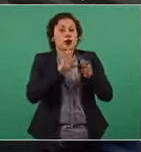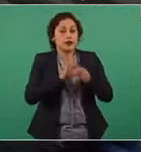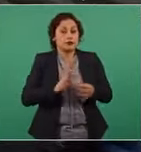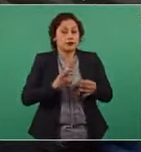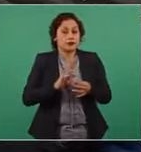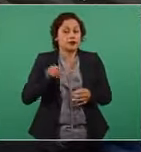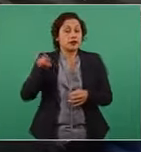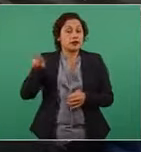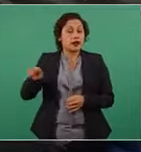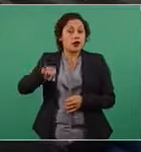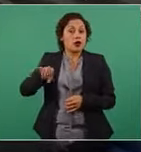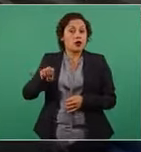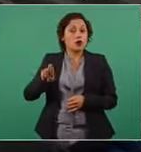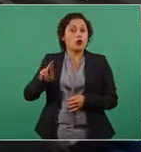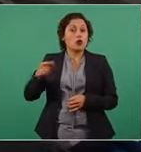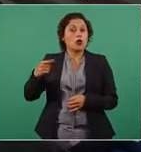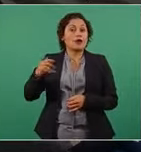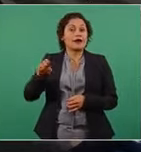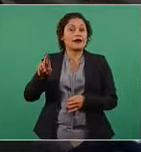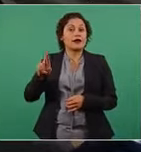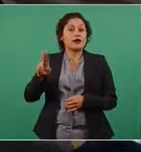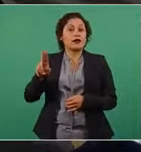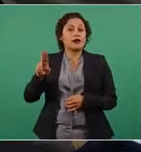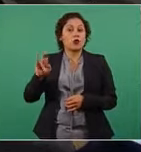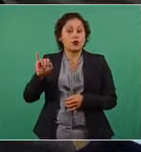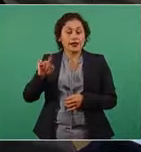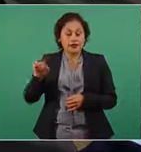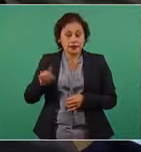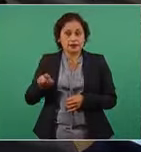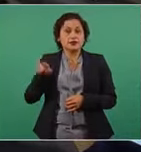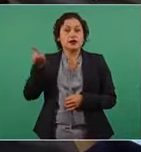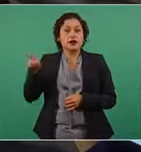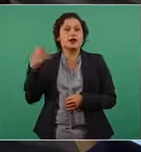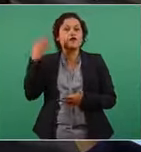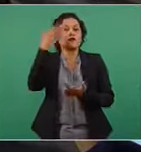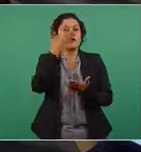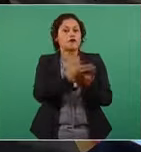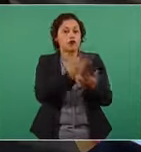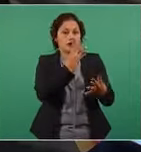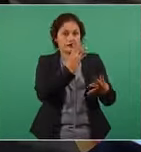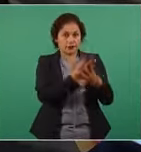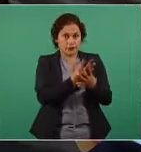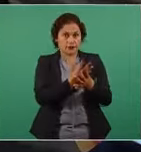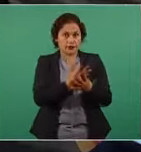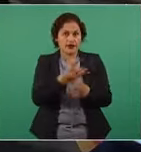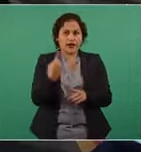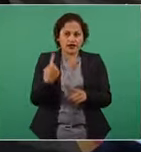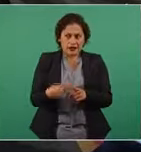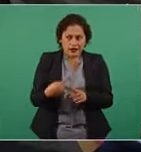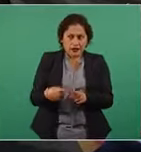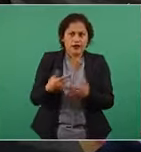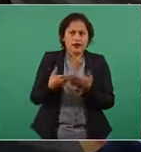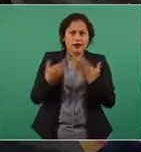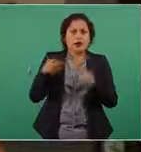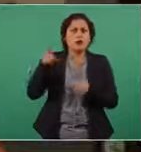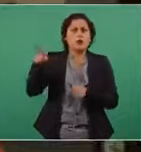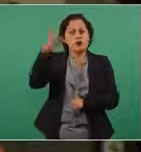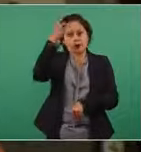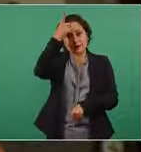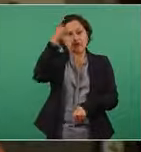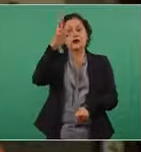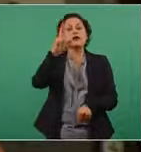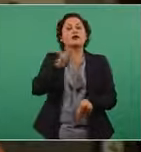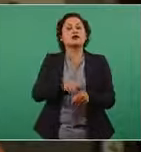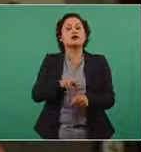Ruiz la fue a ver a prisión el que es ahora director de operativo del